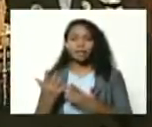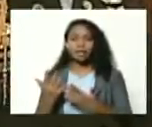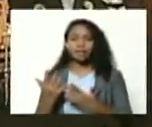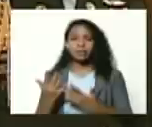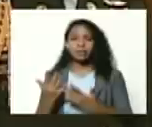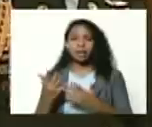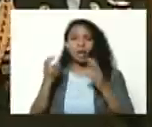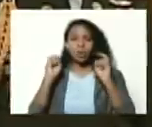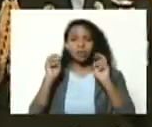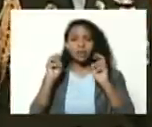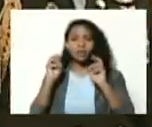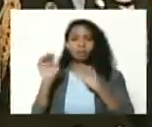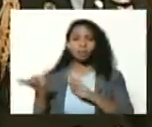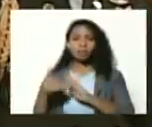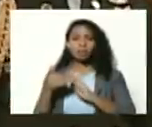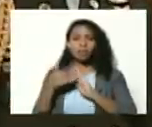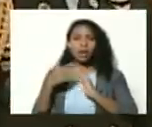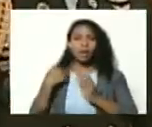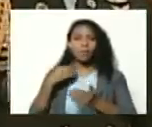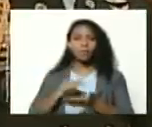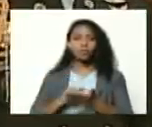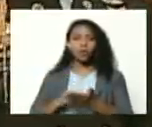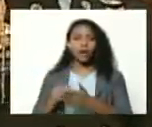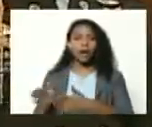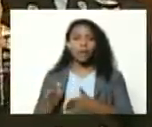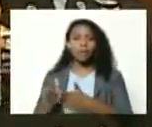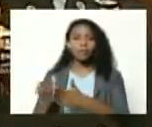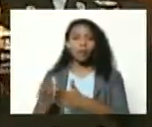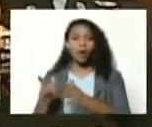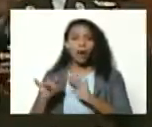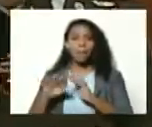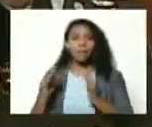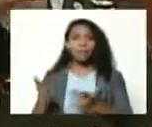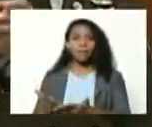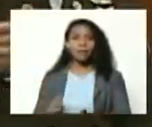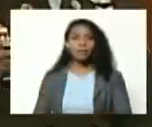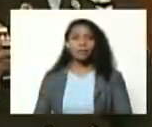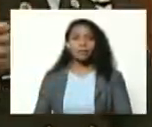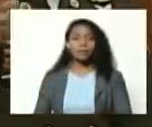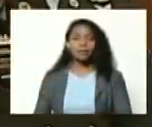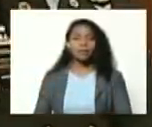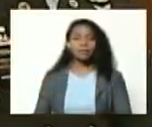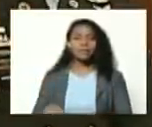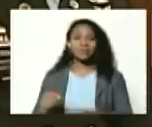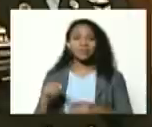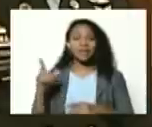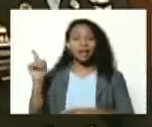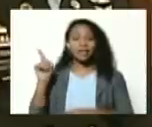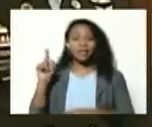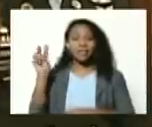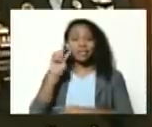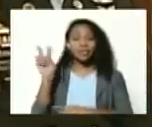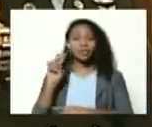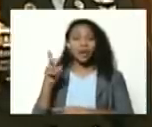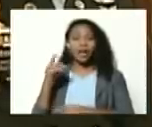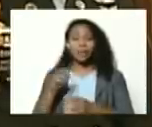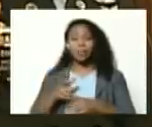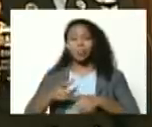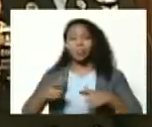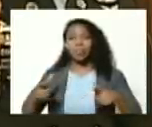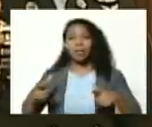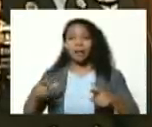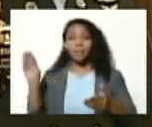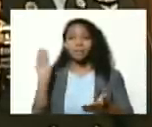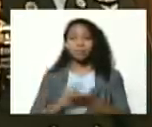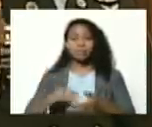condiciones adversas que nos han colocado en el camino y la pandemia hay talento venezolano agaranel que ha puesto